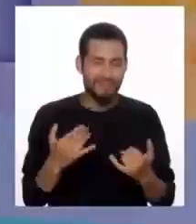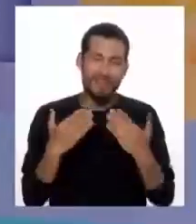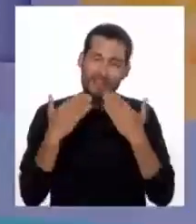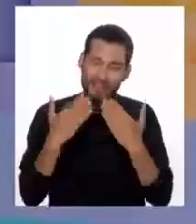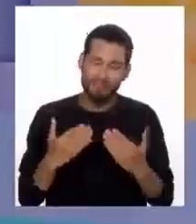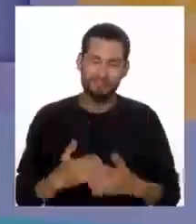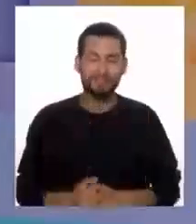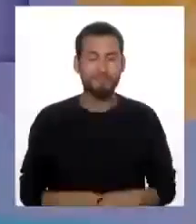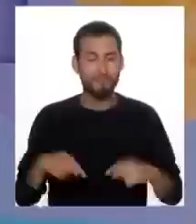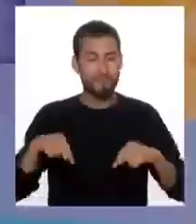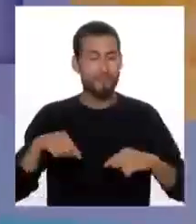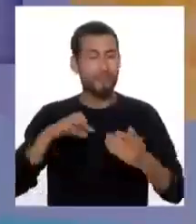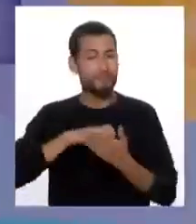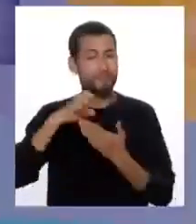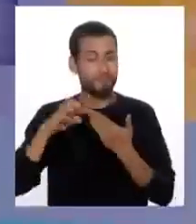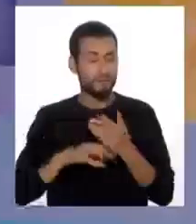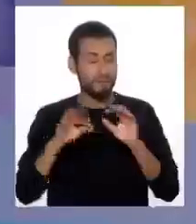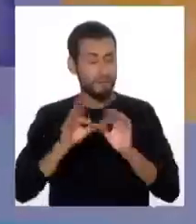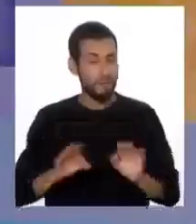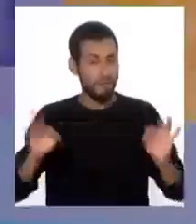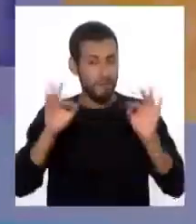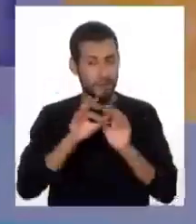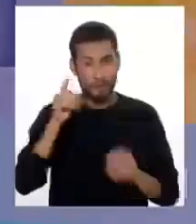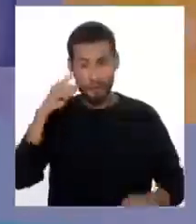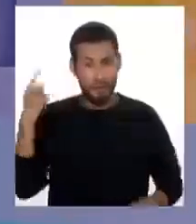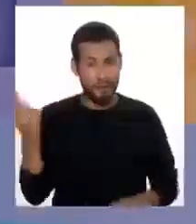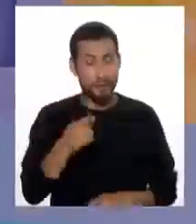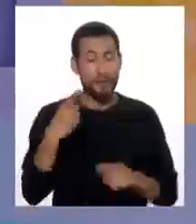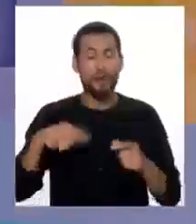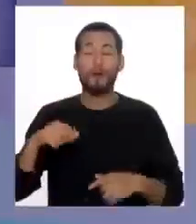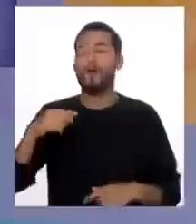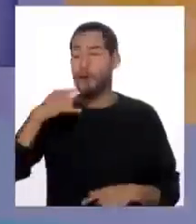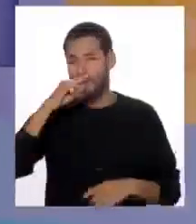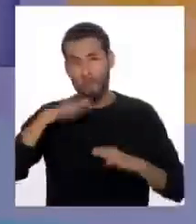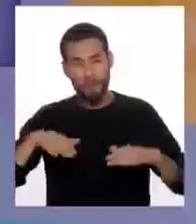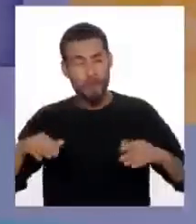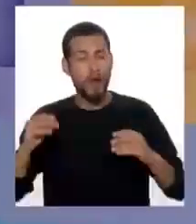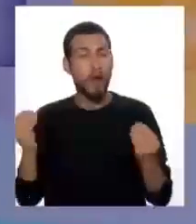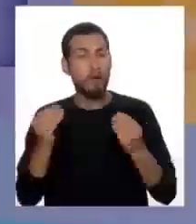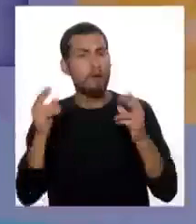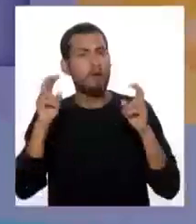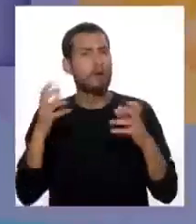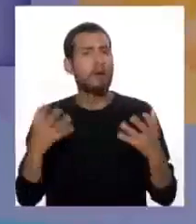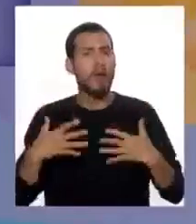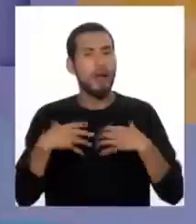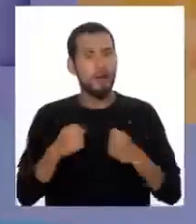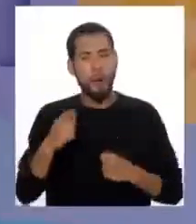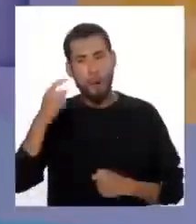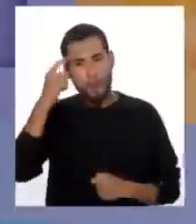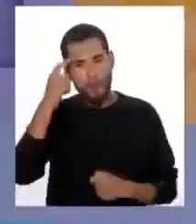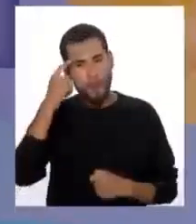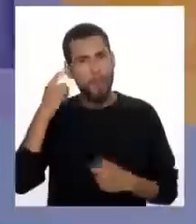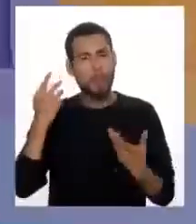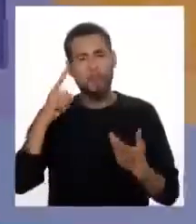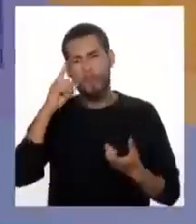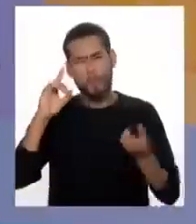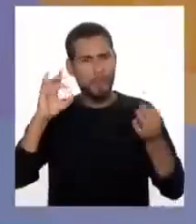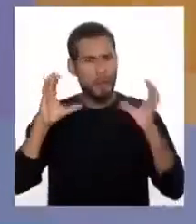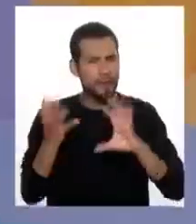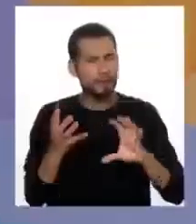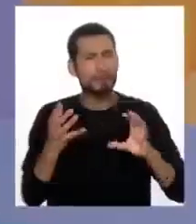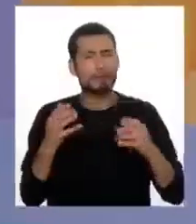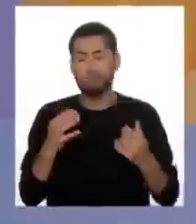tenemos un programa importante para todos, para niños, para adolescentes, porque vamos a hablar de la salud mental, de un trastorno